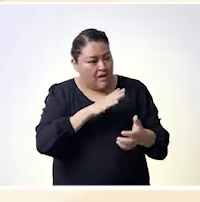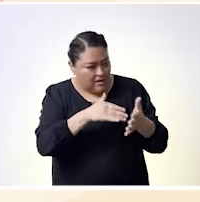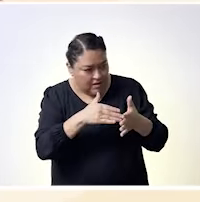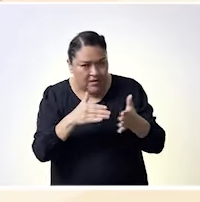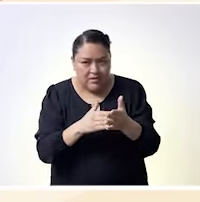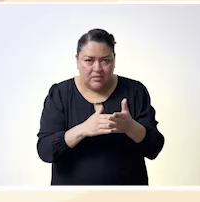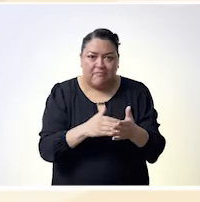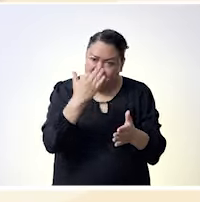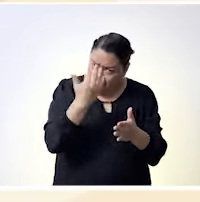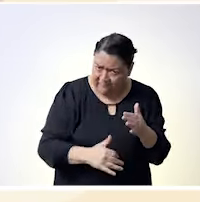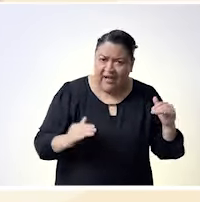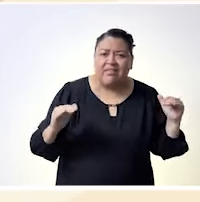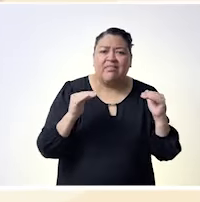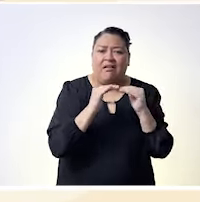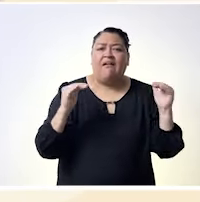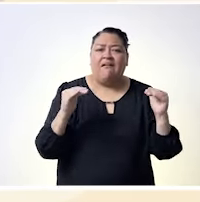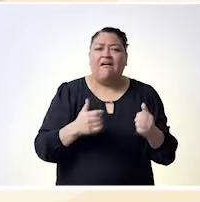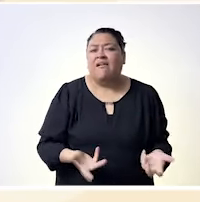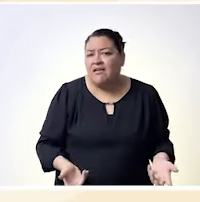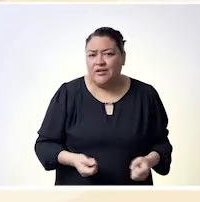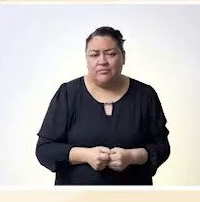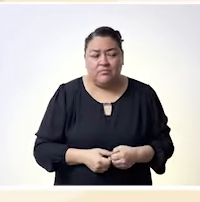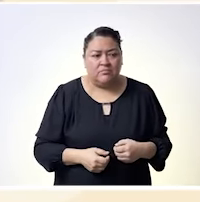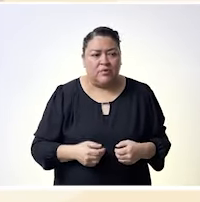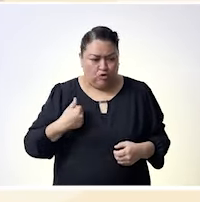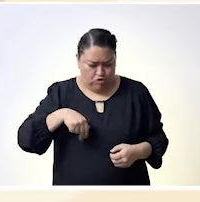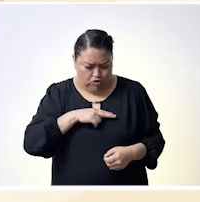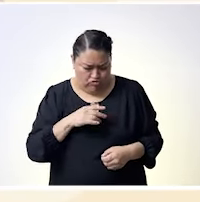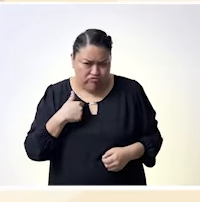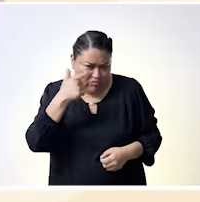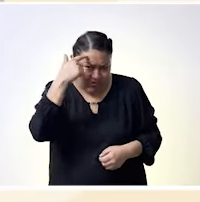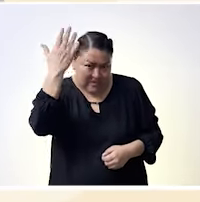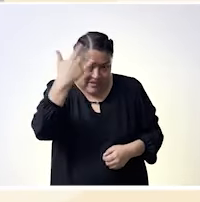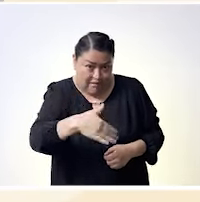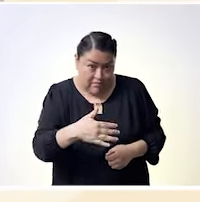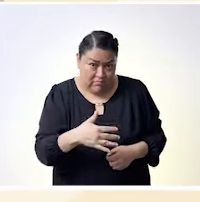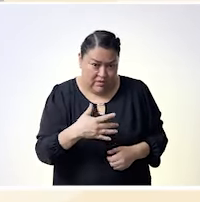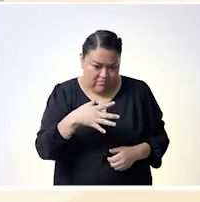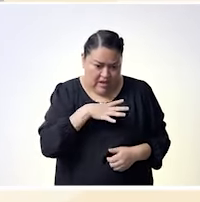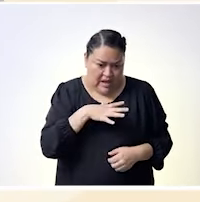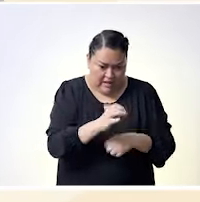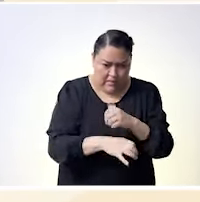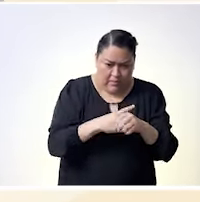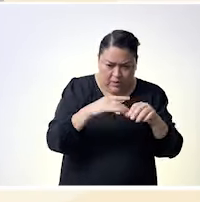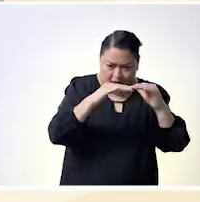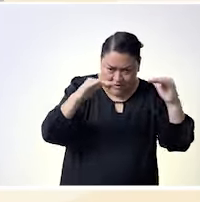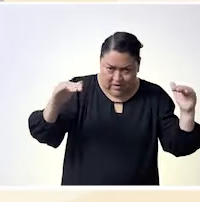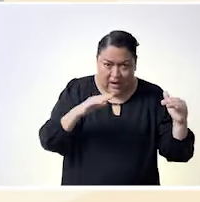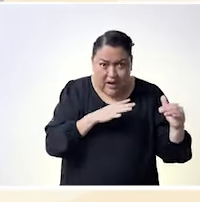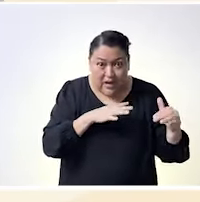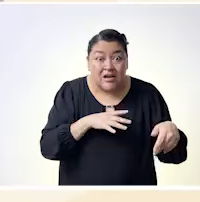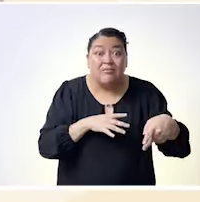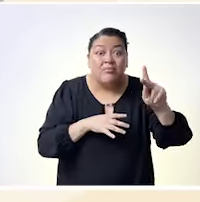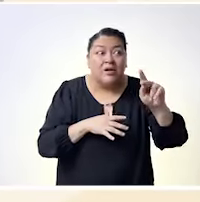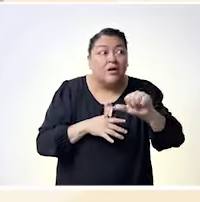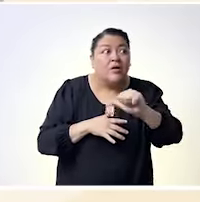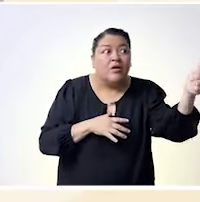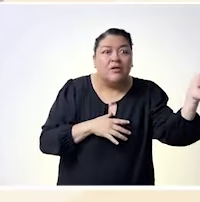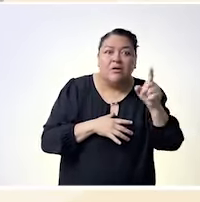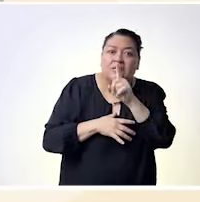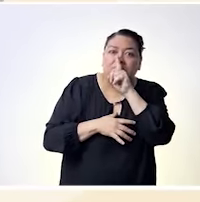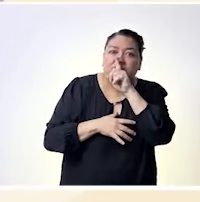independientemente del sexo independientemente de de de donde provengas del estatus social eres persona y tienes derecho